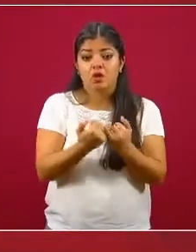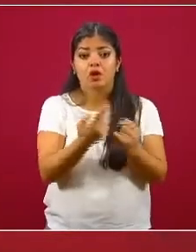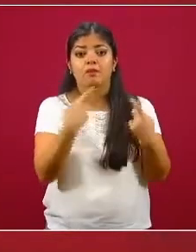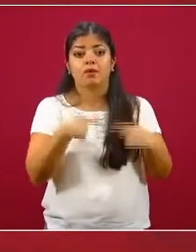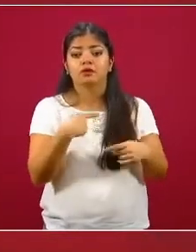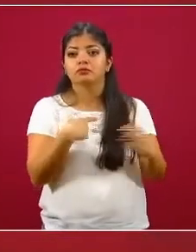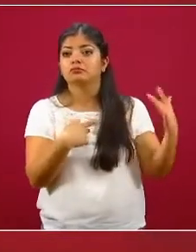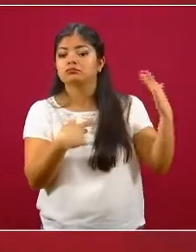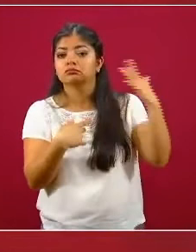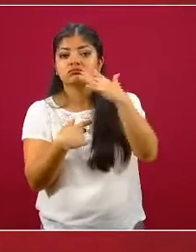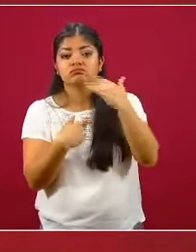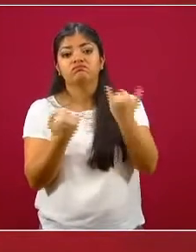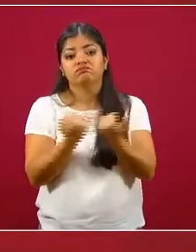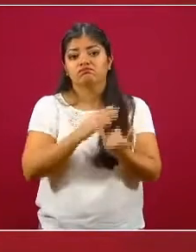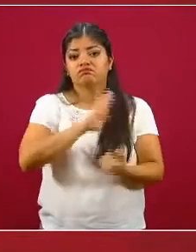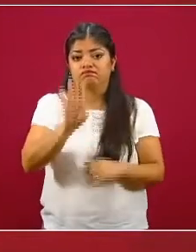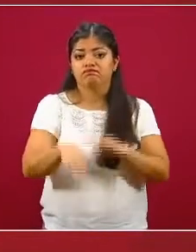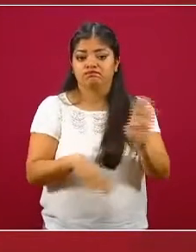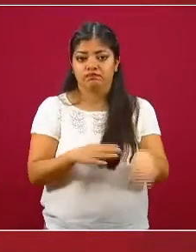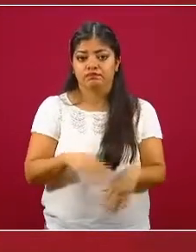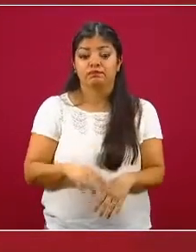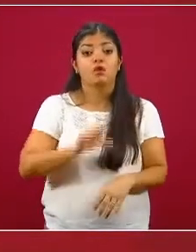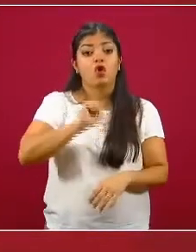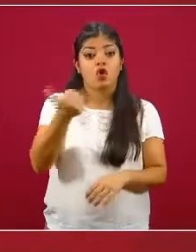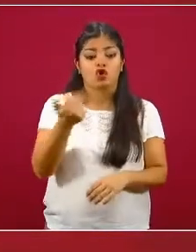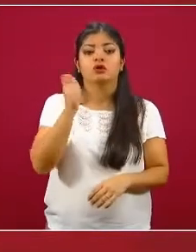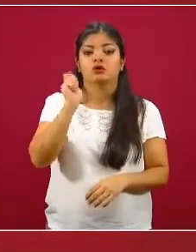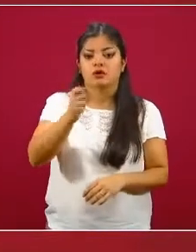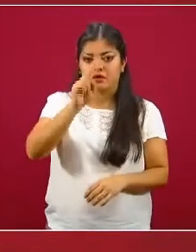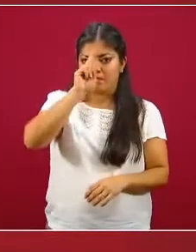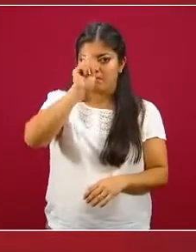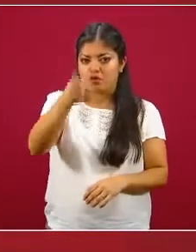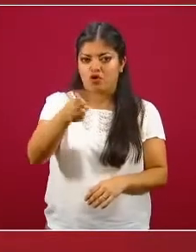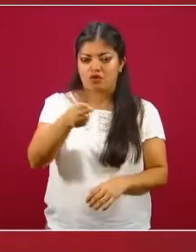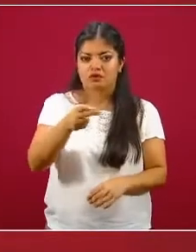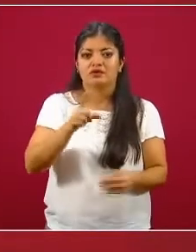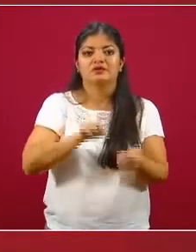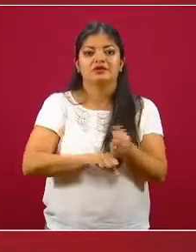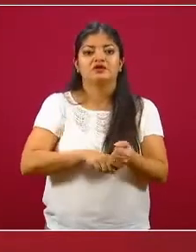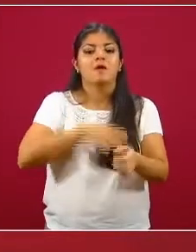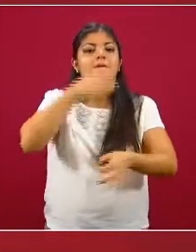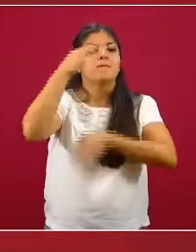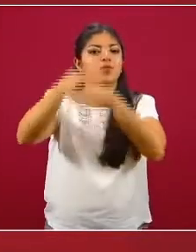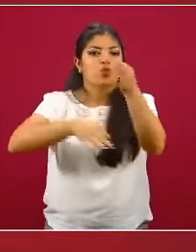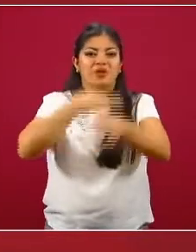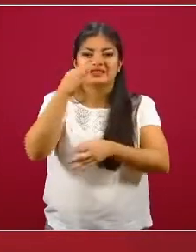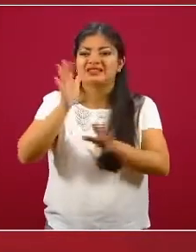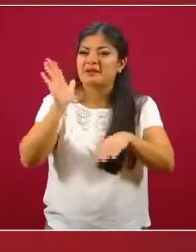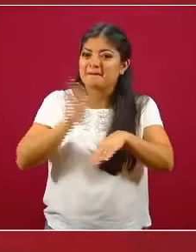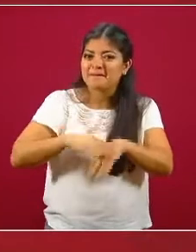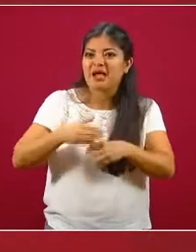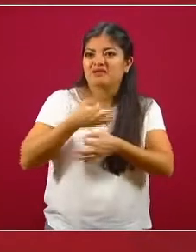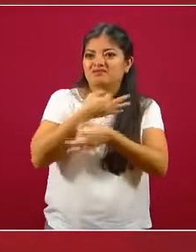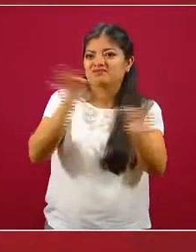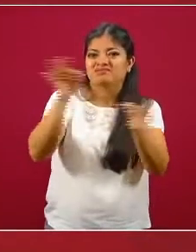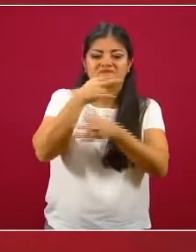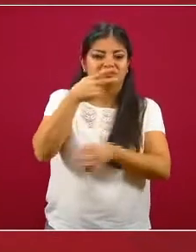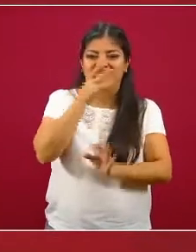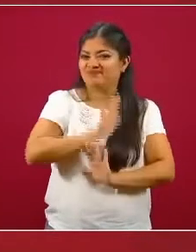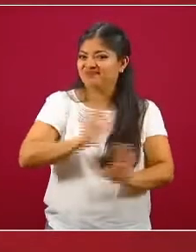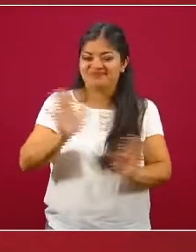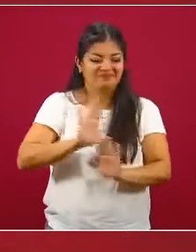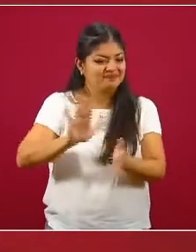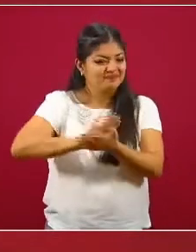Otra medida importantísima es la prohibición total de la publicidad del tabaco. Sí, total.